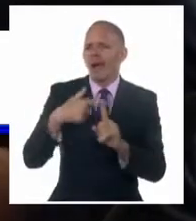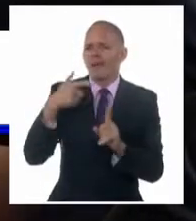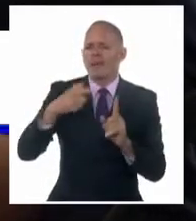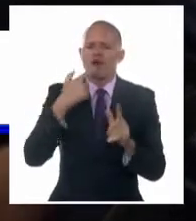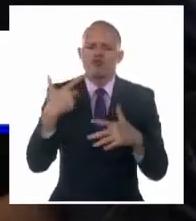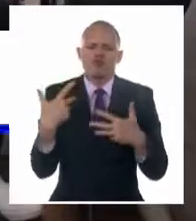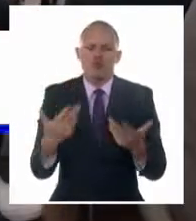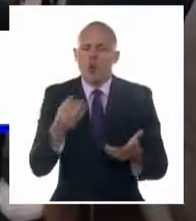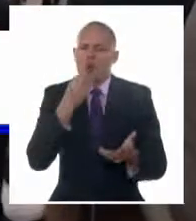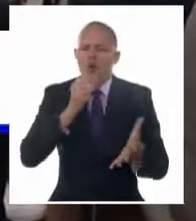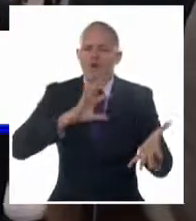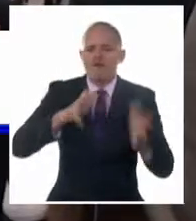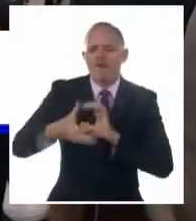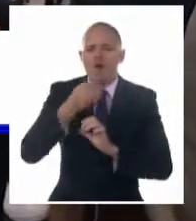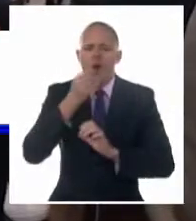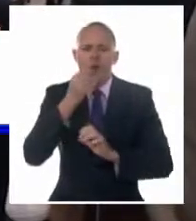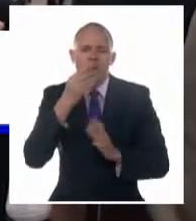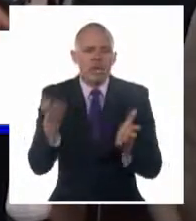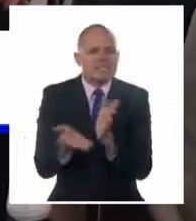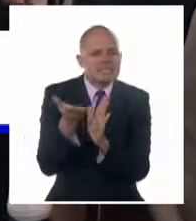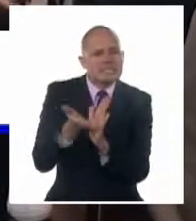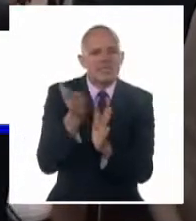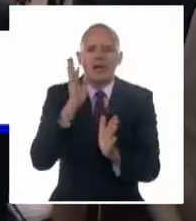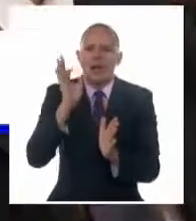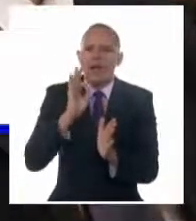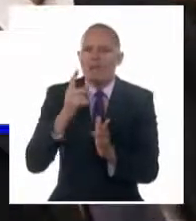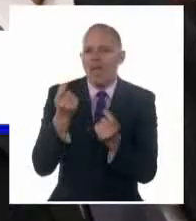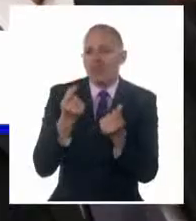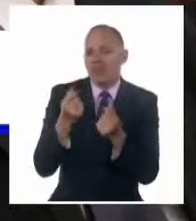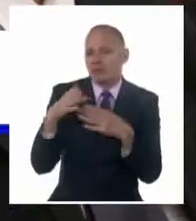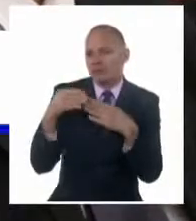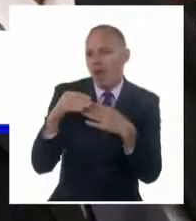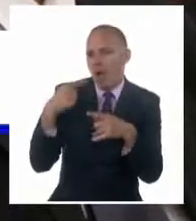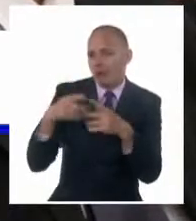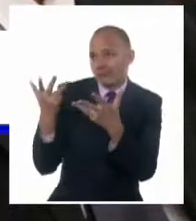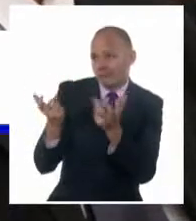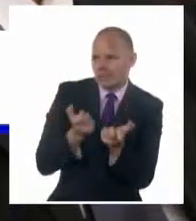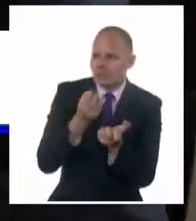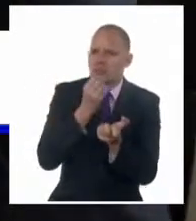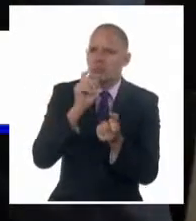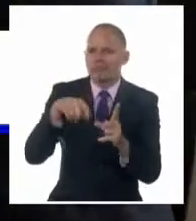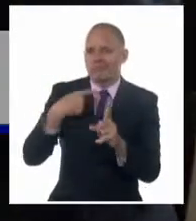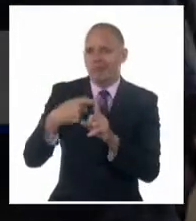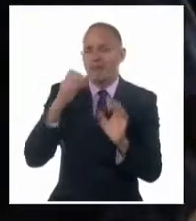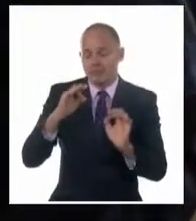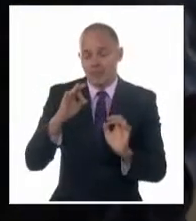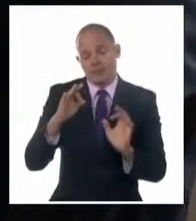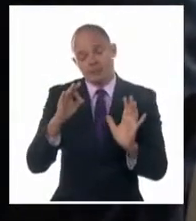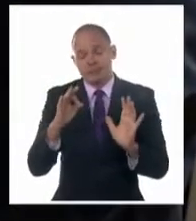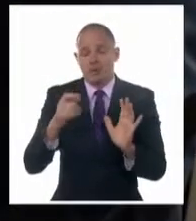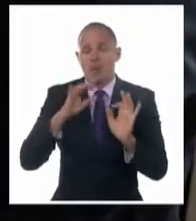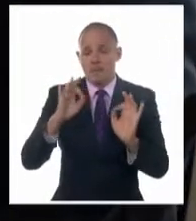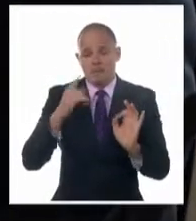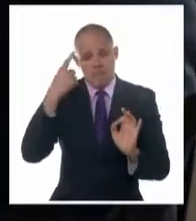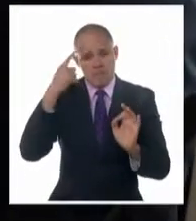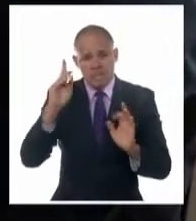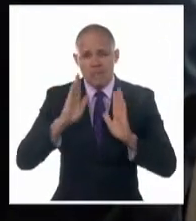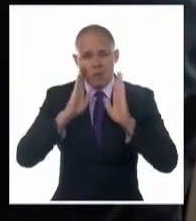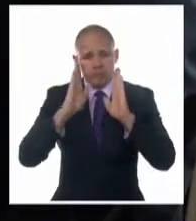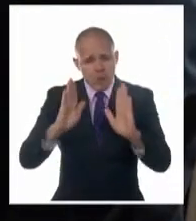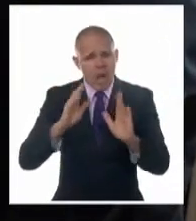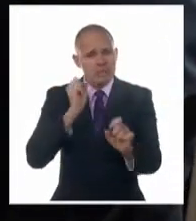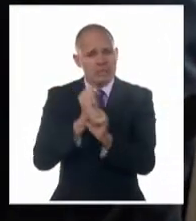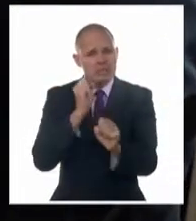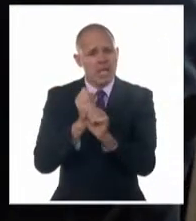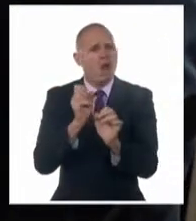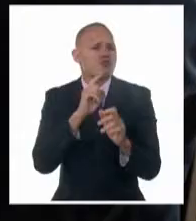estimulen más ingresos en divisas y nosotros mantenemos criterios de que nuestro trabajo diario no se va a concentrar